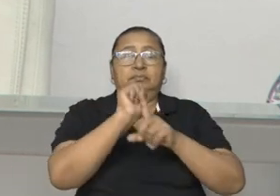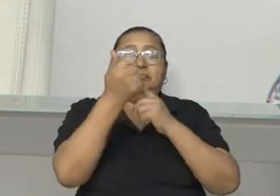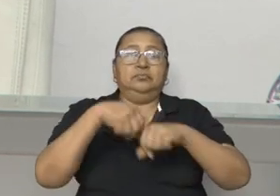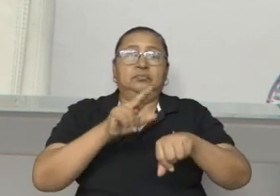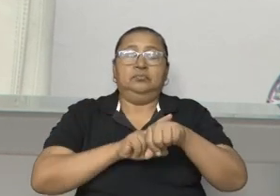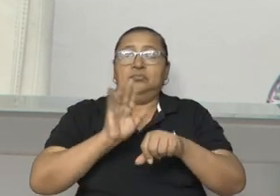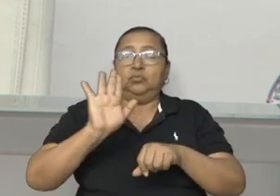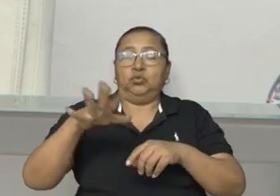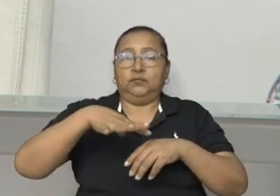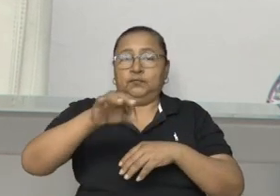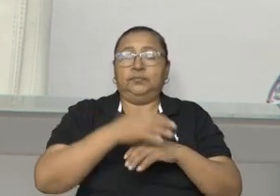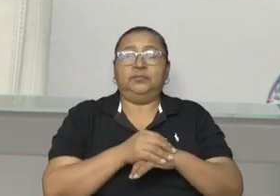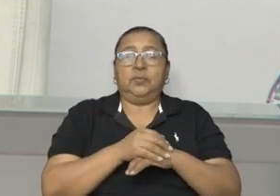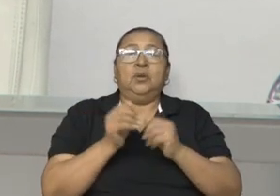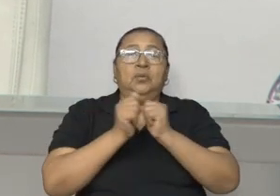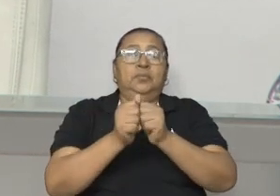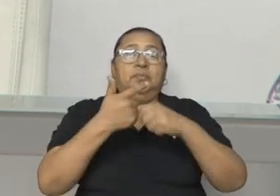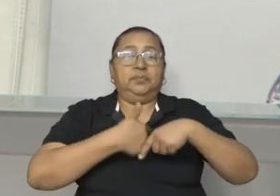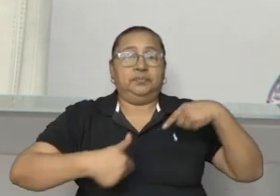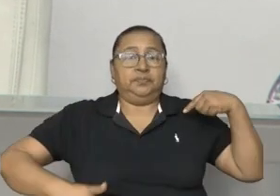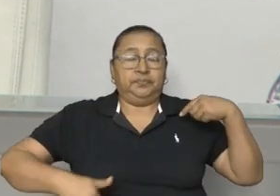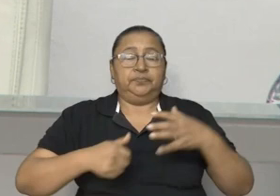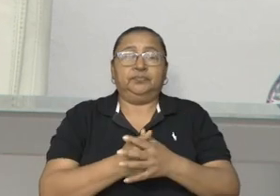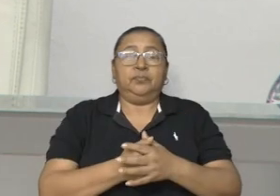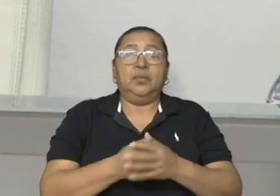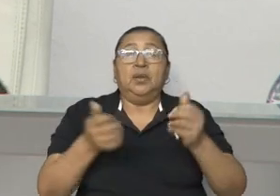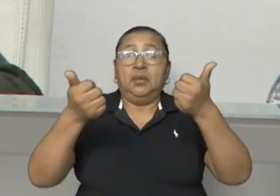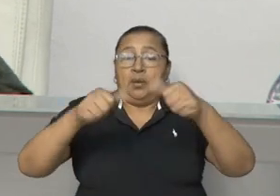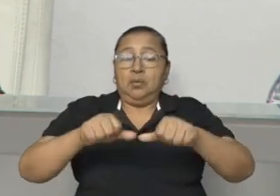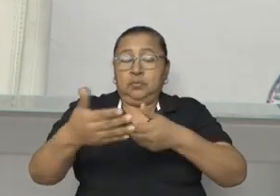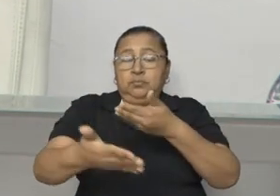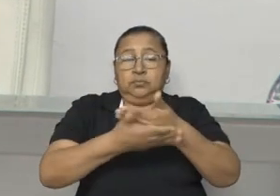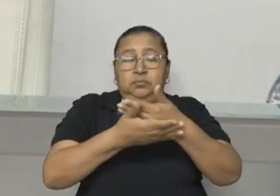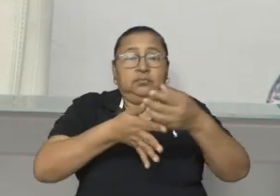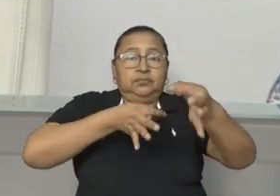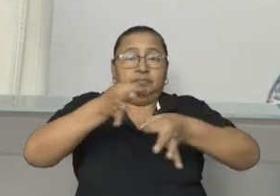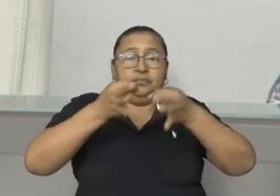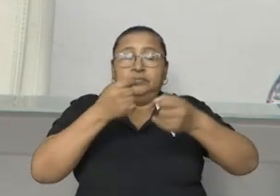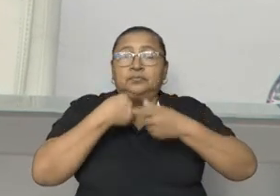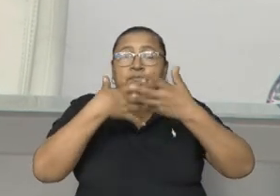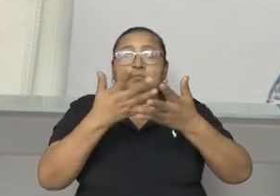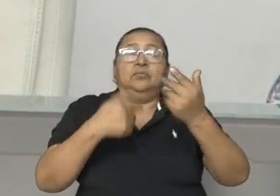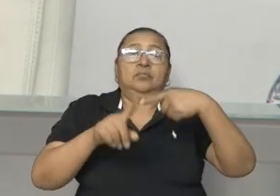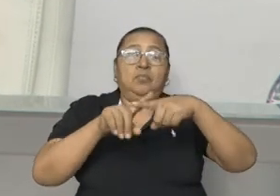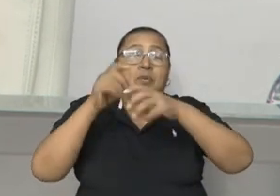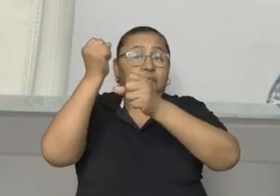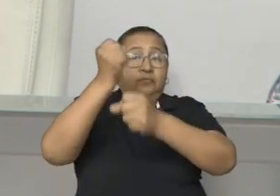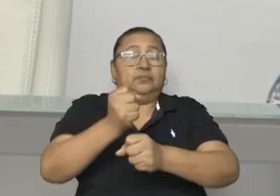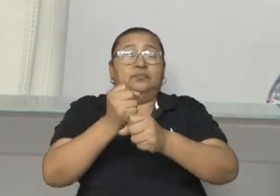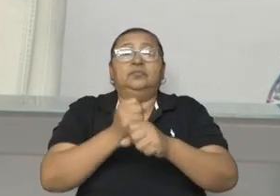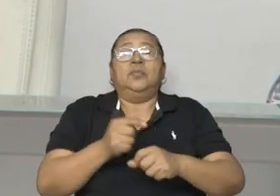despacho. Estimado compañero Presidente, con la correspondiente exposición de motivos y fundamentación,